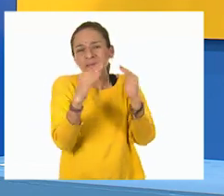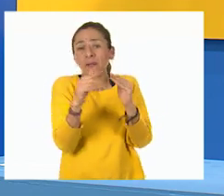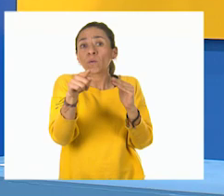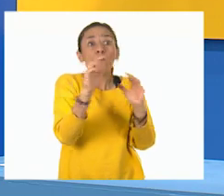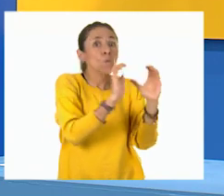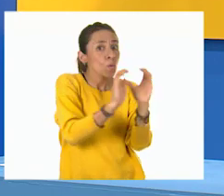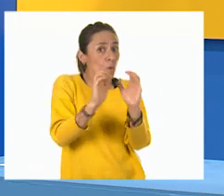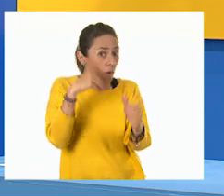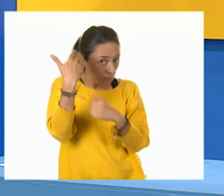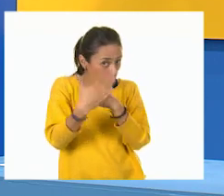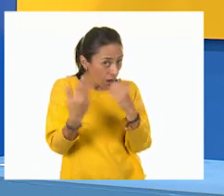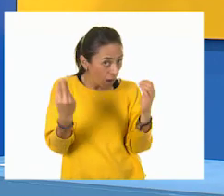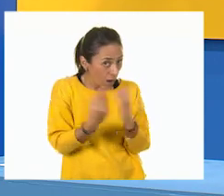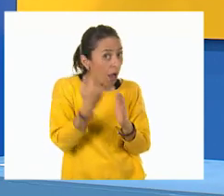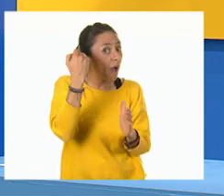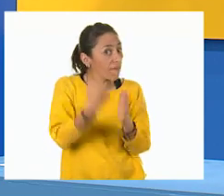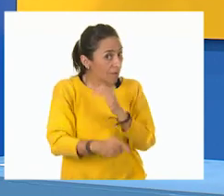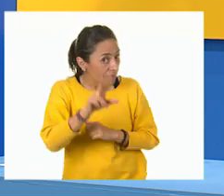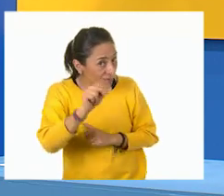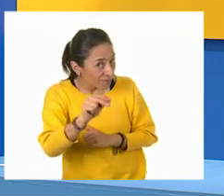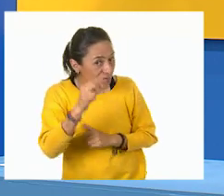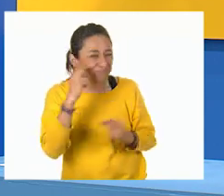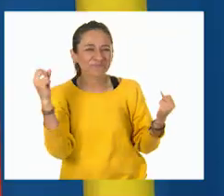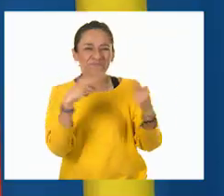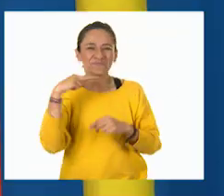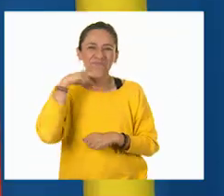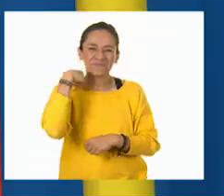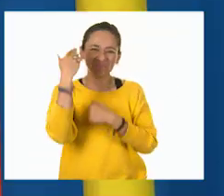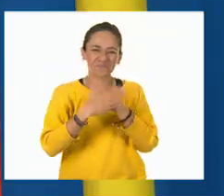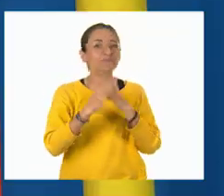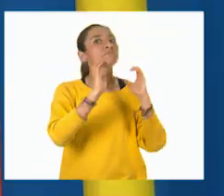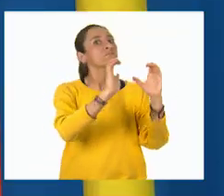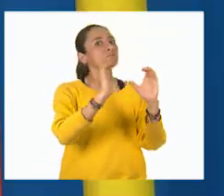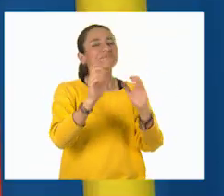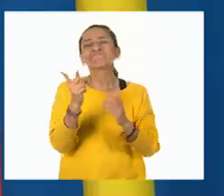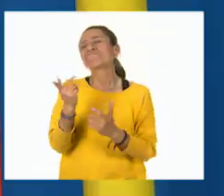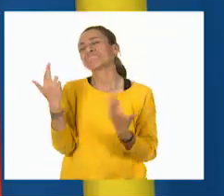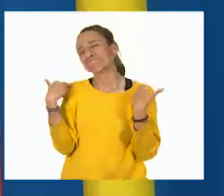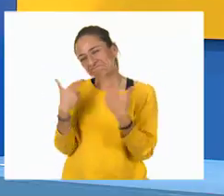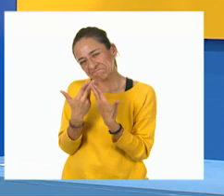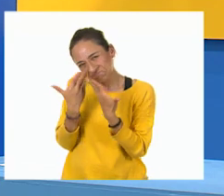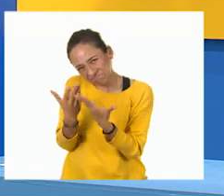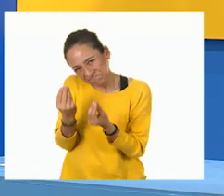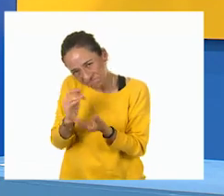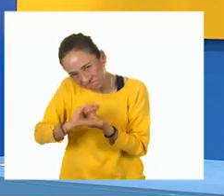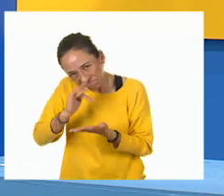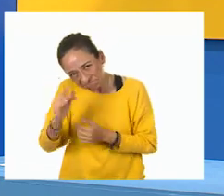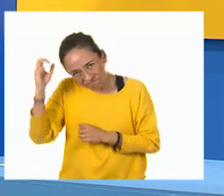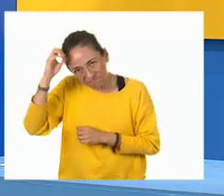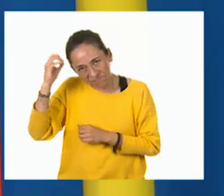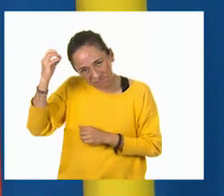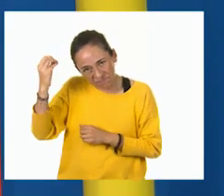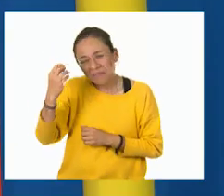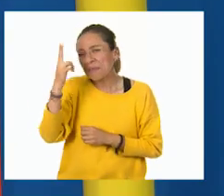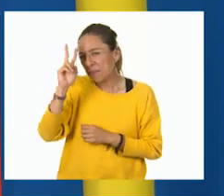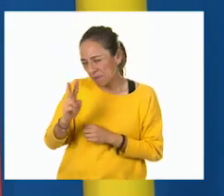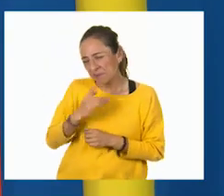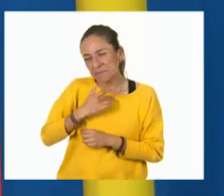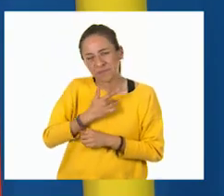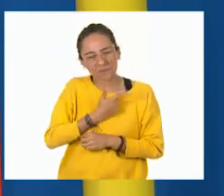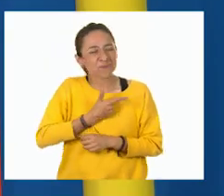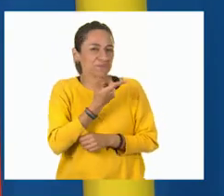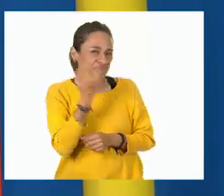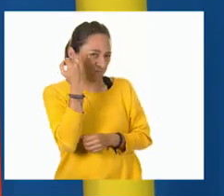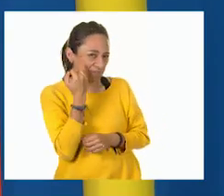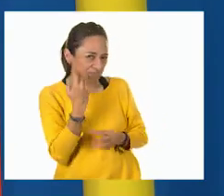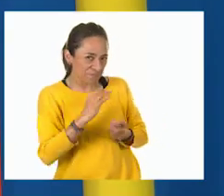nuestra próxima clase. ¡Hasta pronto! ¡Cuídense! Muchísimas gracias, maestro Luciel Pérez. Fue un gusto. Gracias, Jenny. Si te